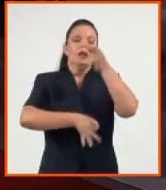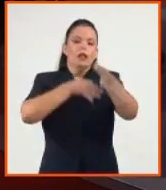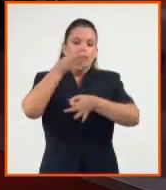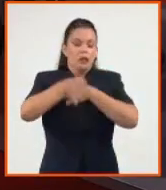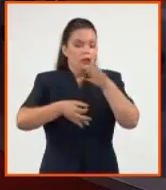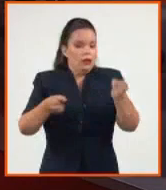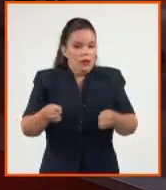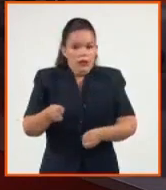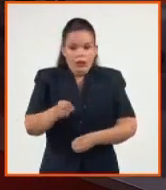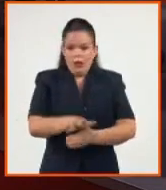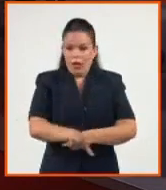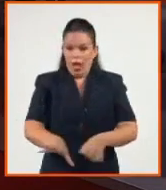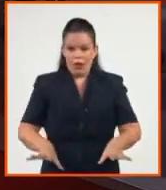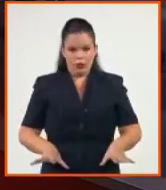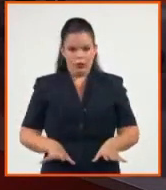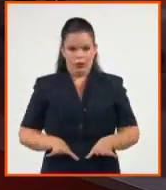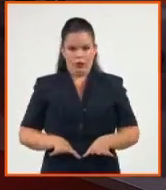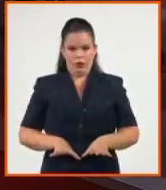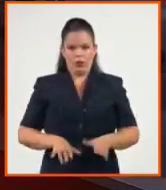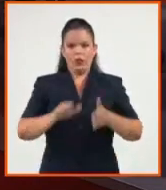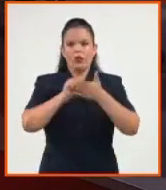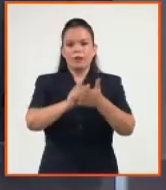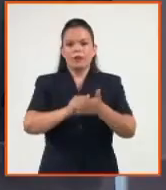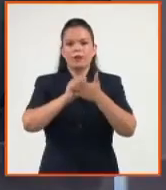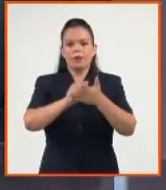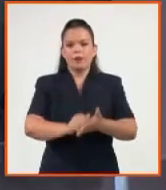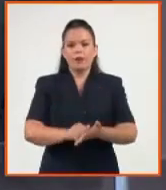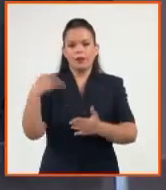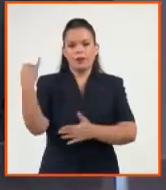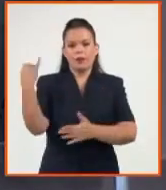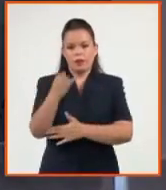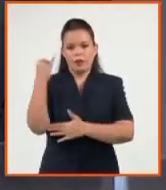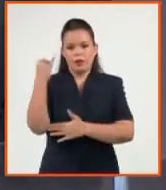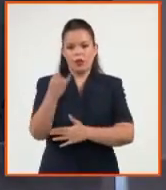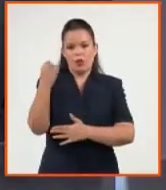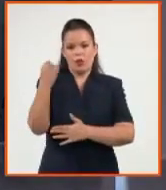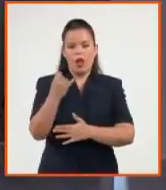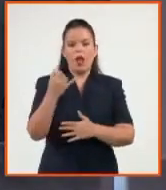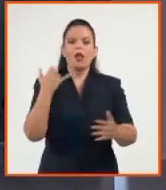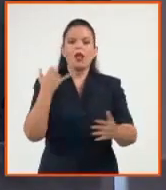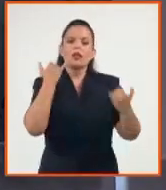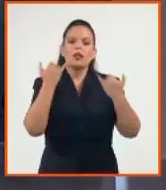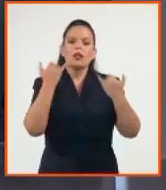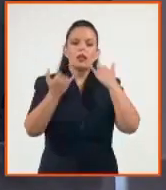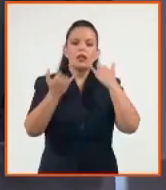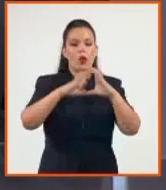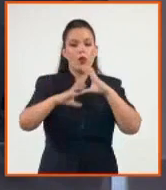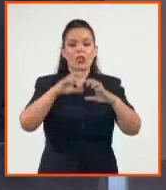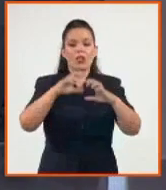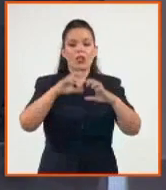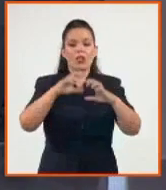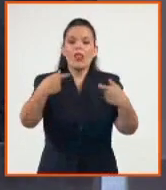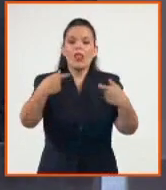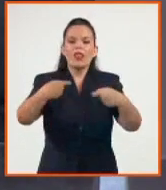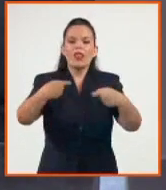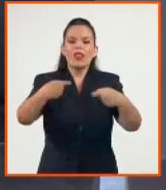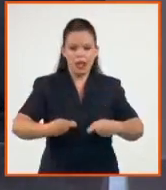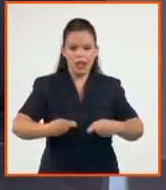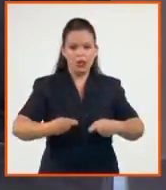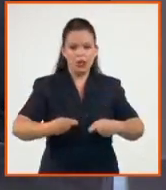que el servicio universal de telecomunicaciones es un derecho para todos los usuarios finales,